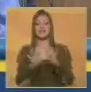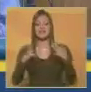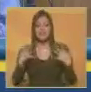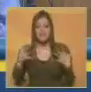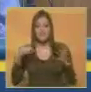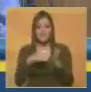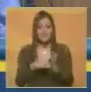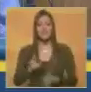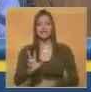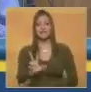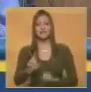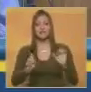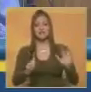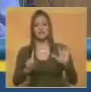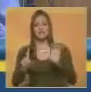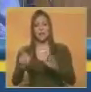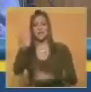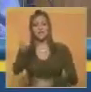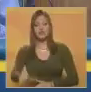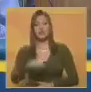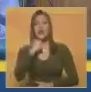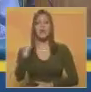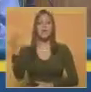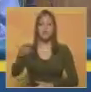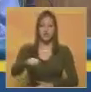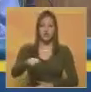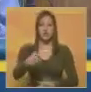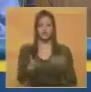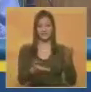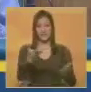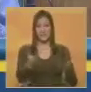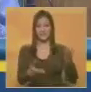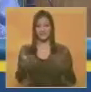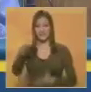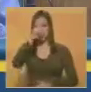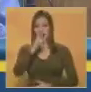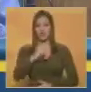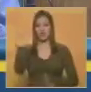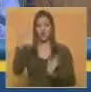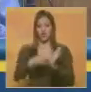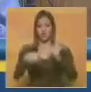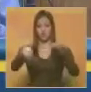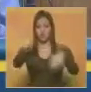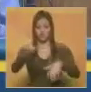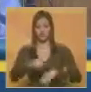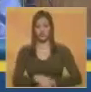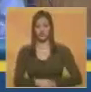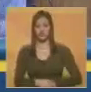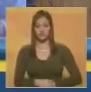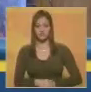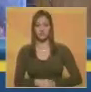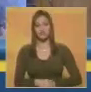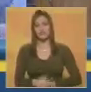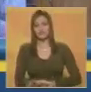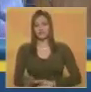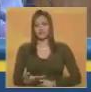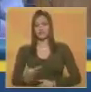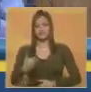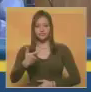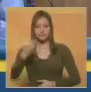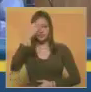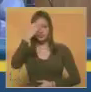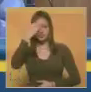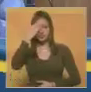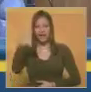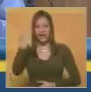19.366 homicidios es el balance del año 2011. Por supuesto, hay toda una